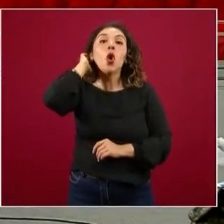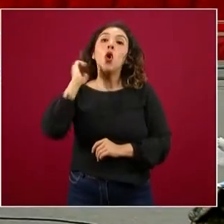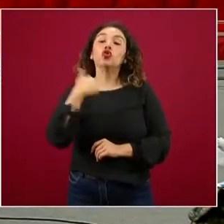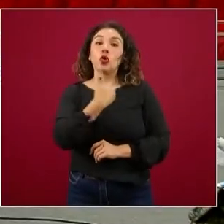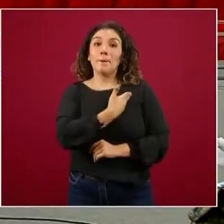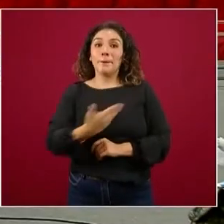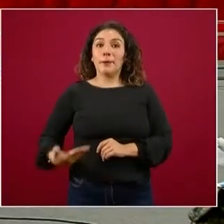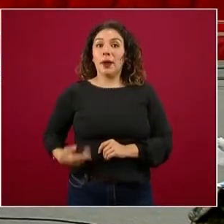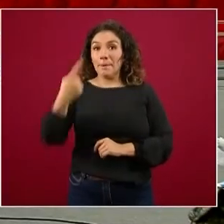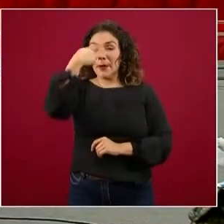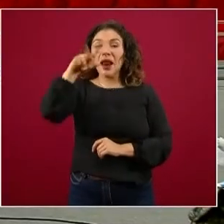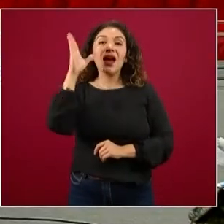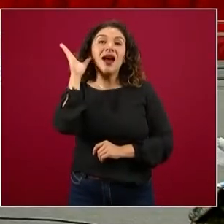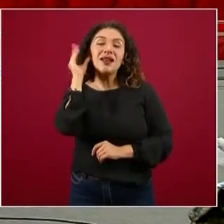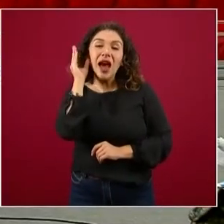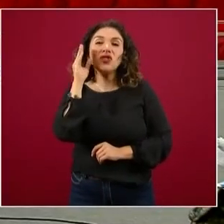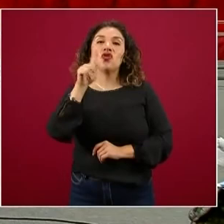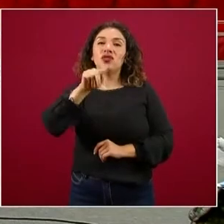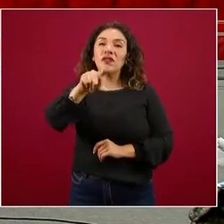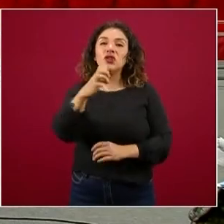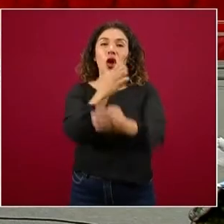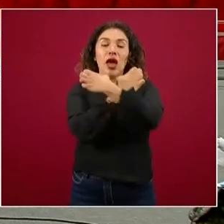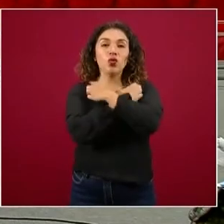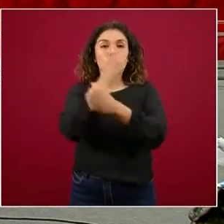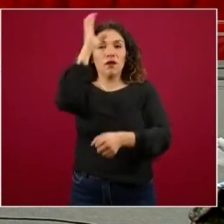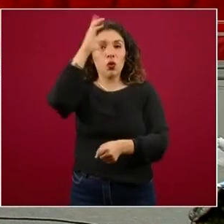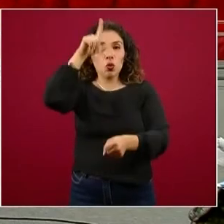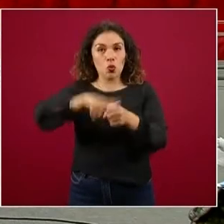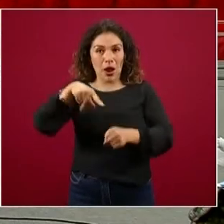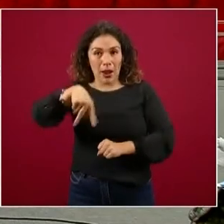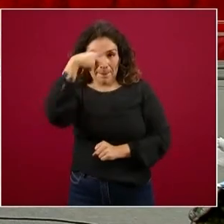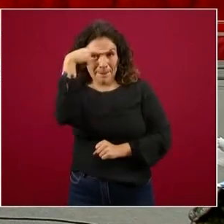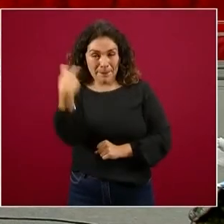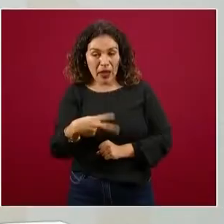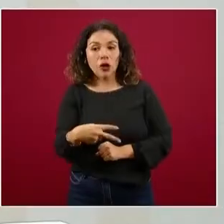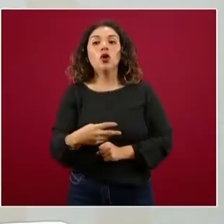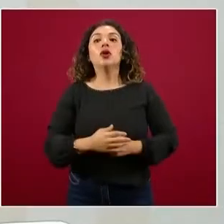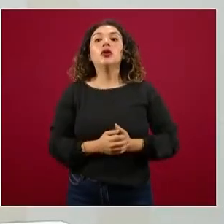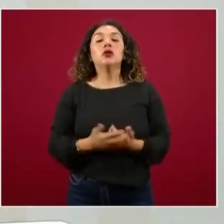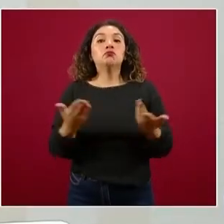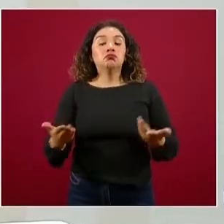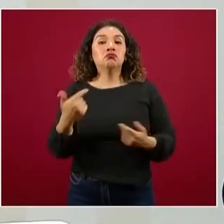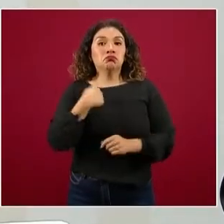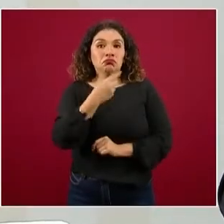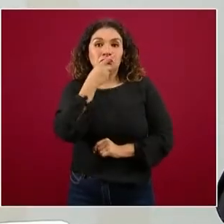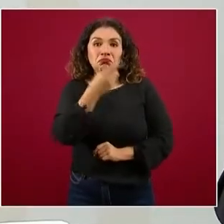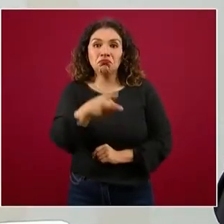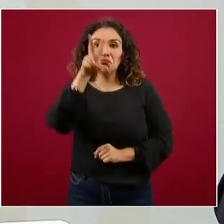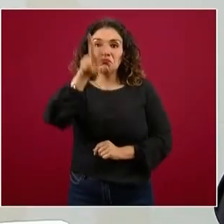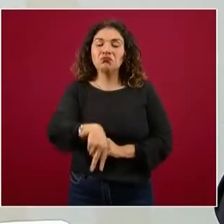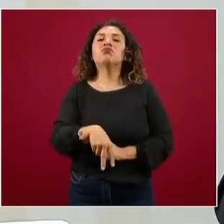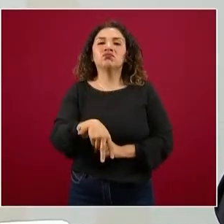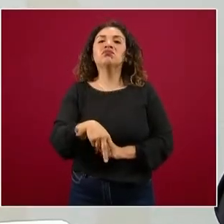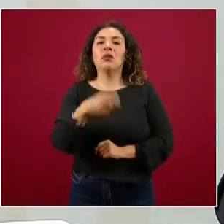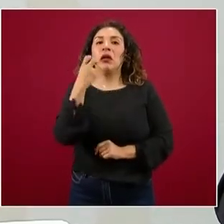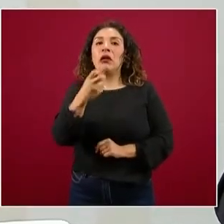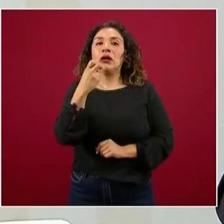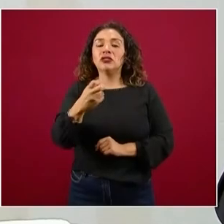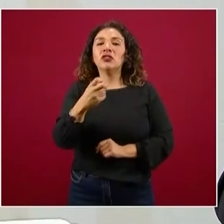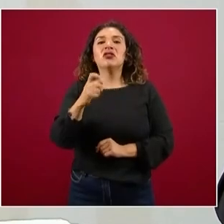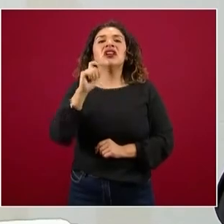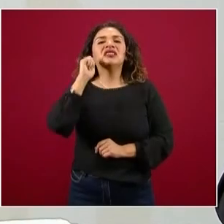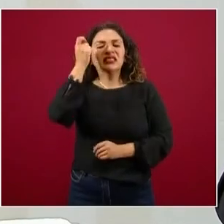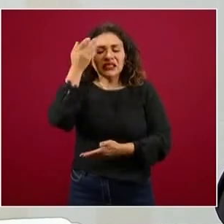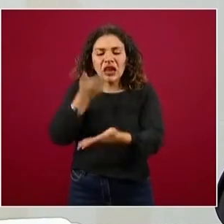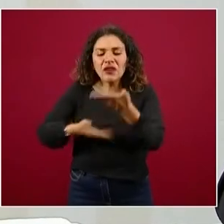Moctezuma, desde Palacio Nacional. A propósito de esto, de esta nueva modalidad, normalidad para el próximo